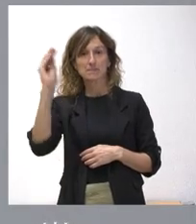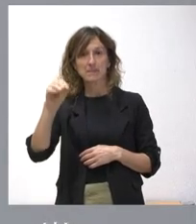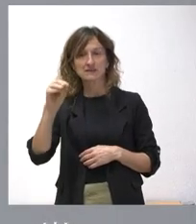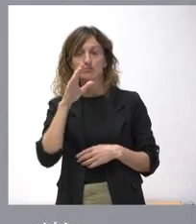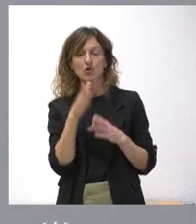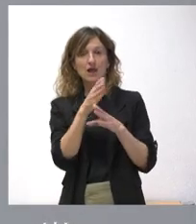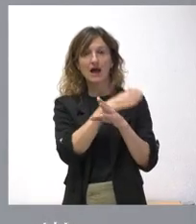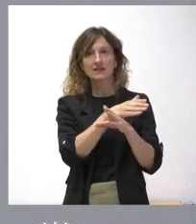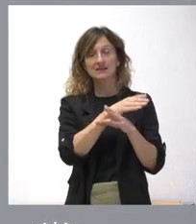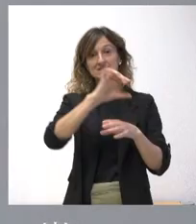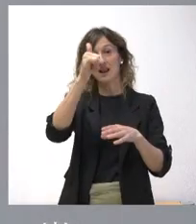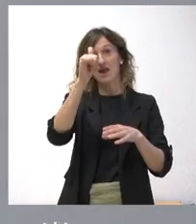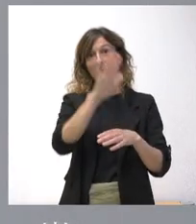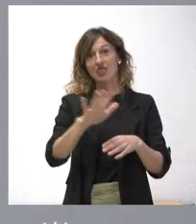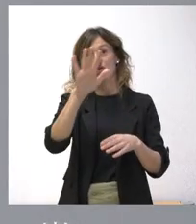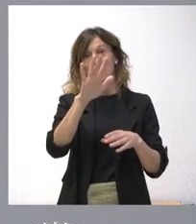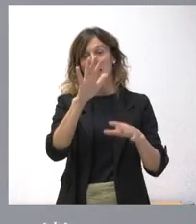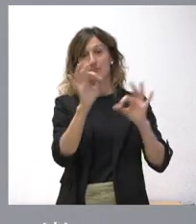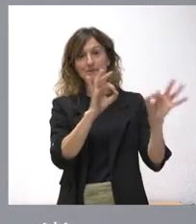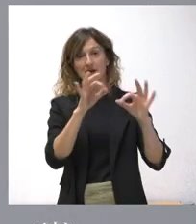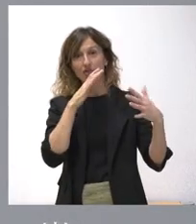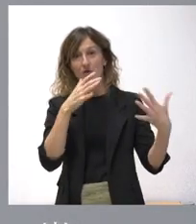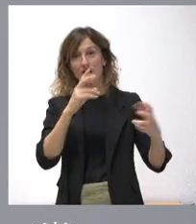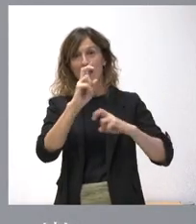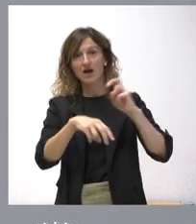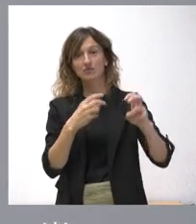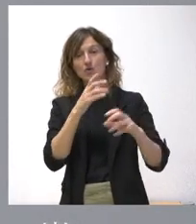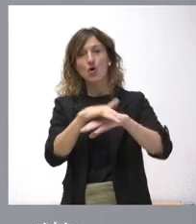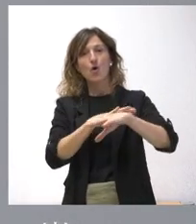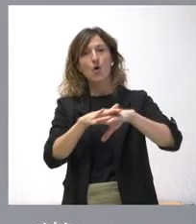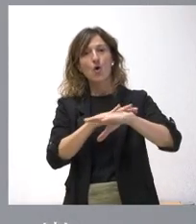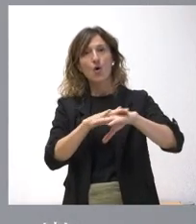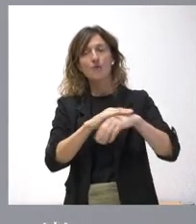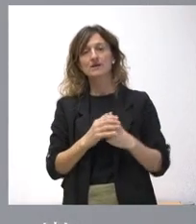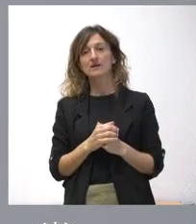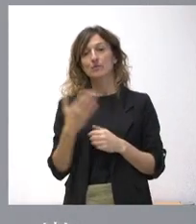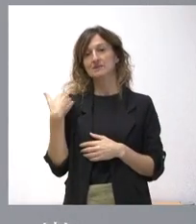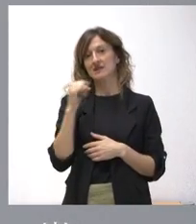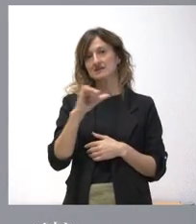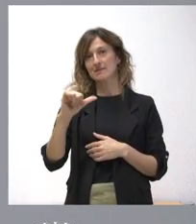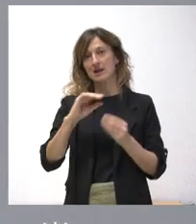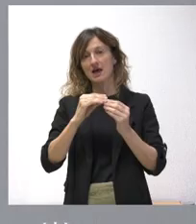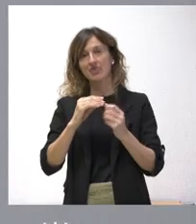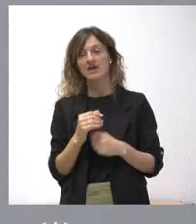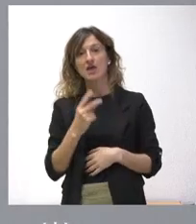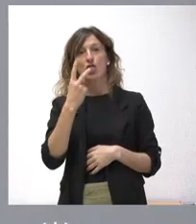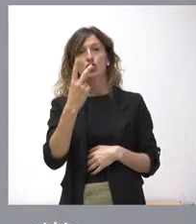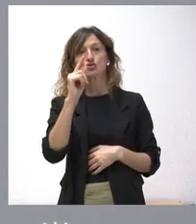crecimiento del conjunto nacional que está prevista en la actualización que se ha hecho por el Gobierno la semana pasada en el 2